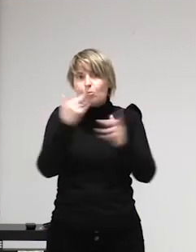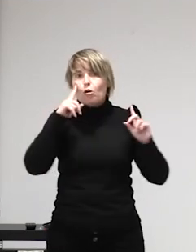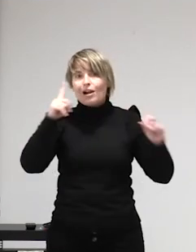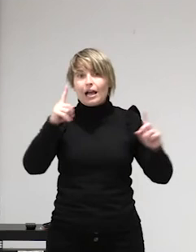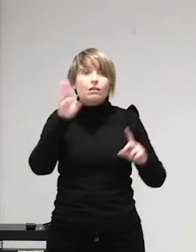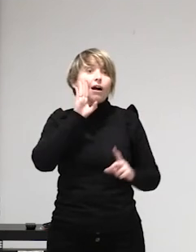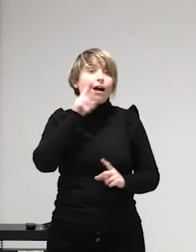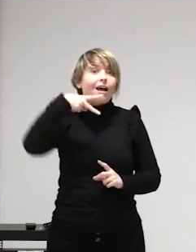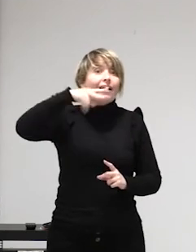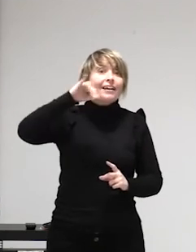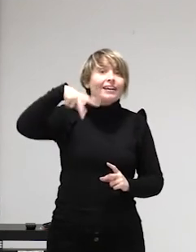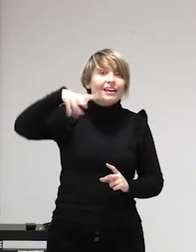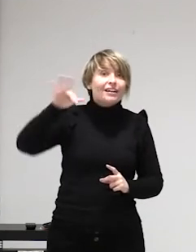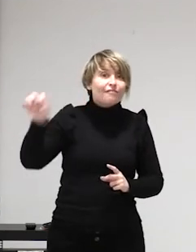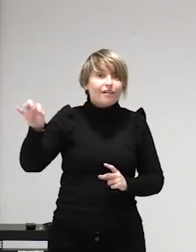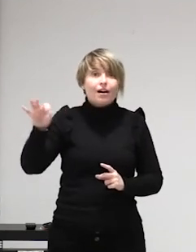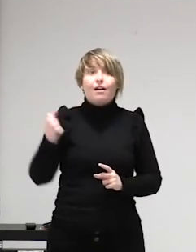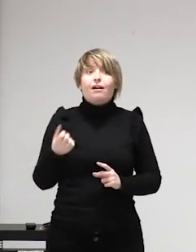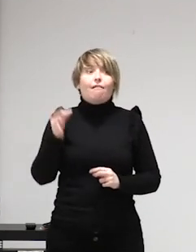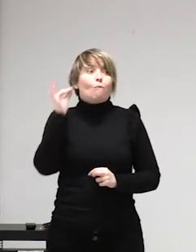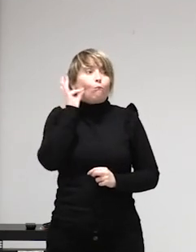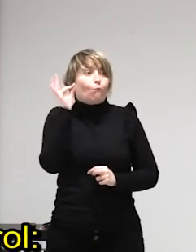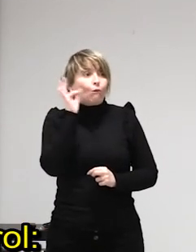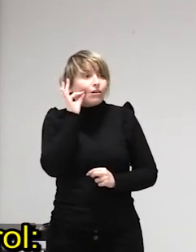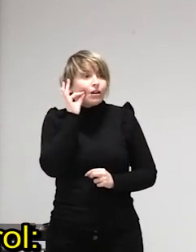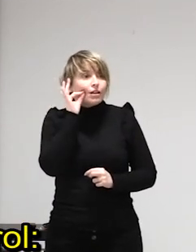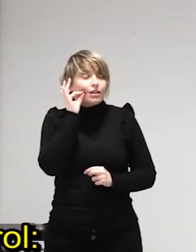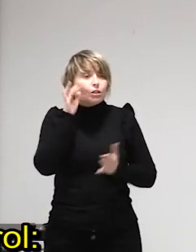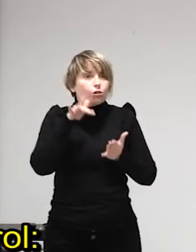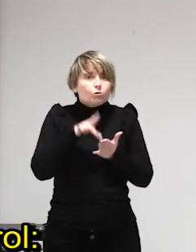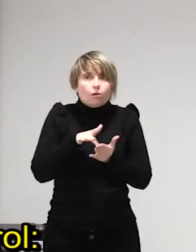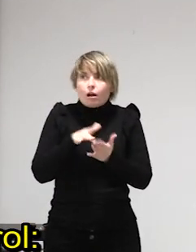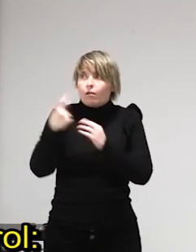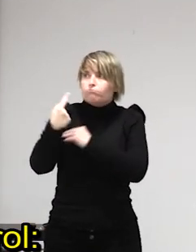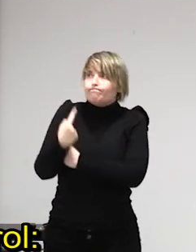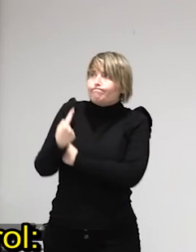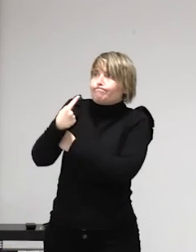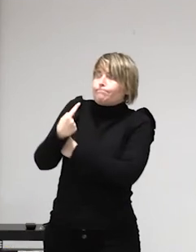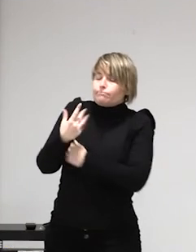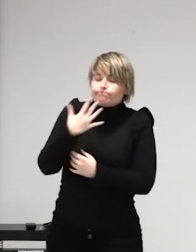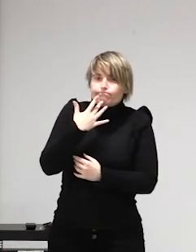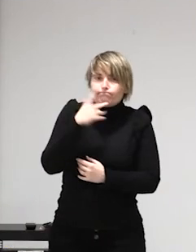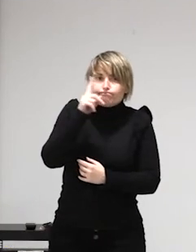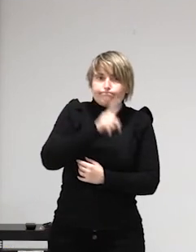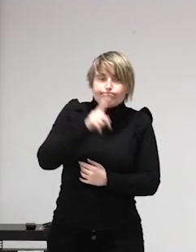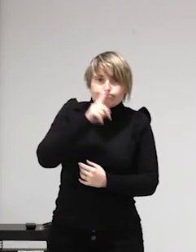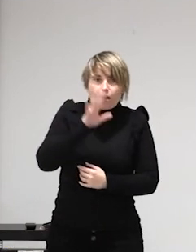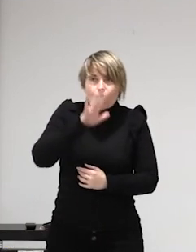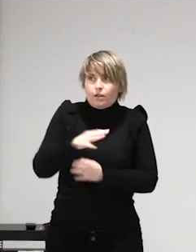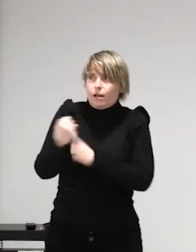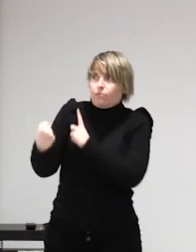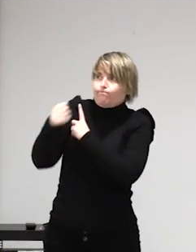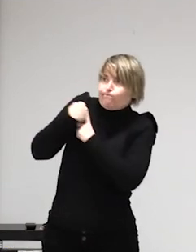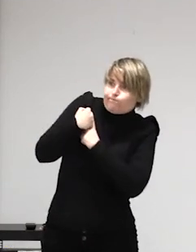el whatsapp o el telegram seiscientos setenta y siete quince doce otra cuestión que nos ha llegado Carol si el trabajo sexual es algo